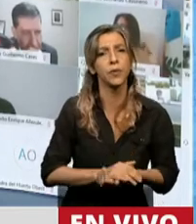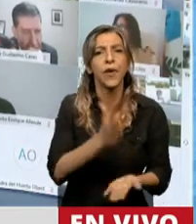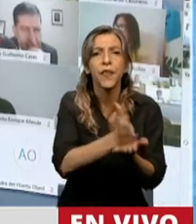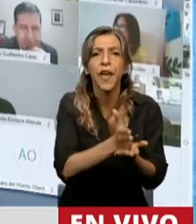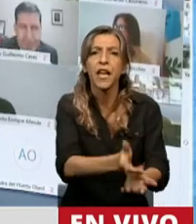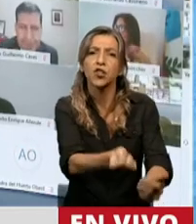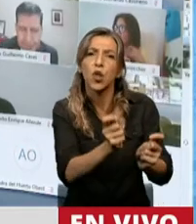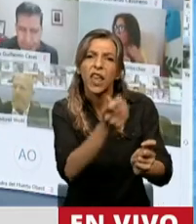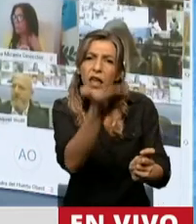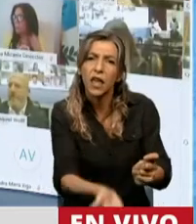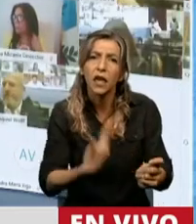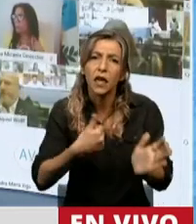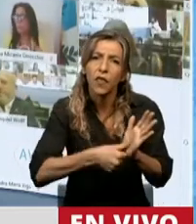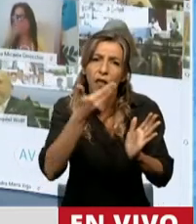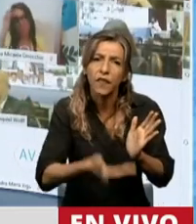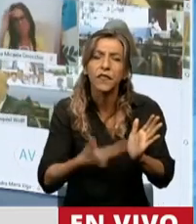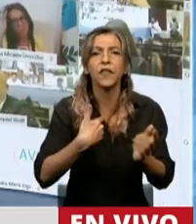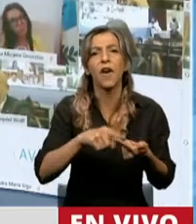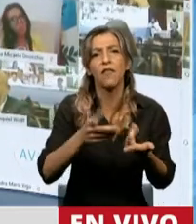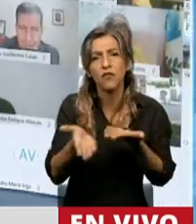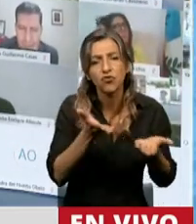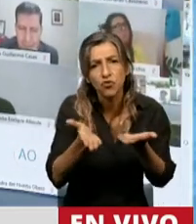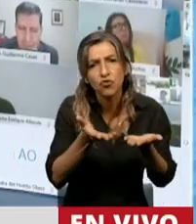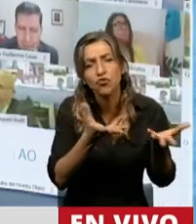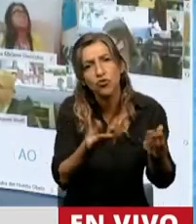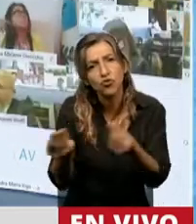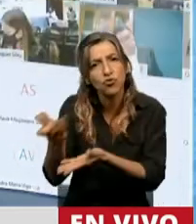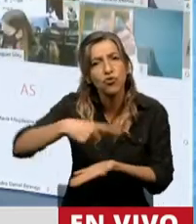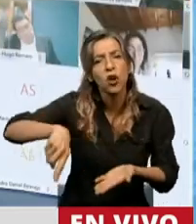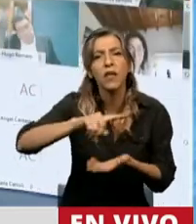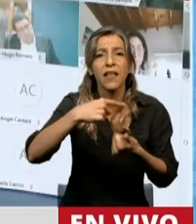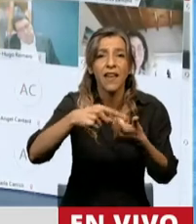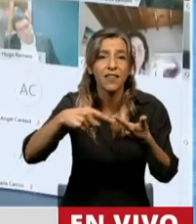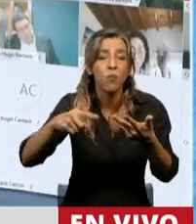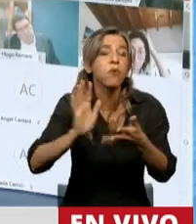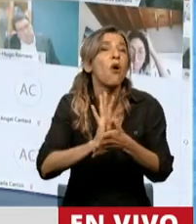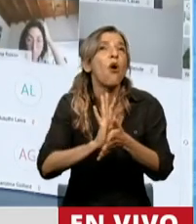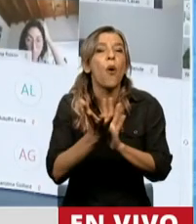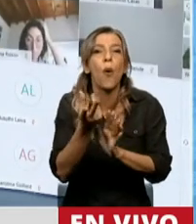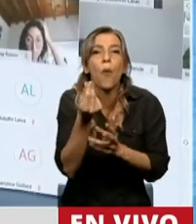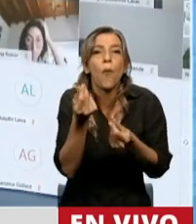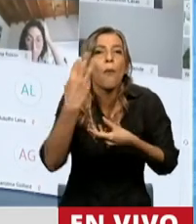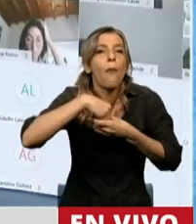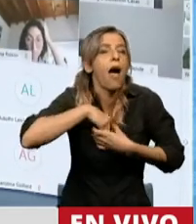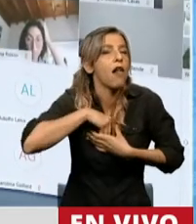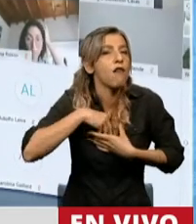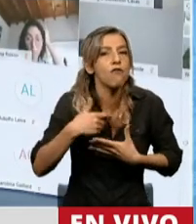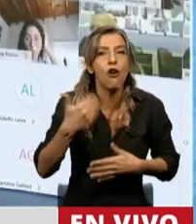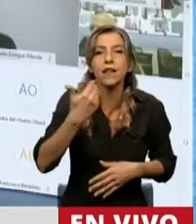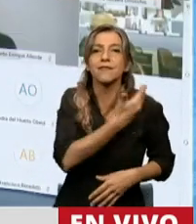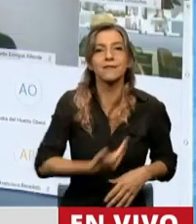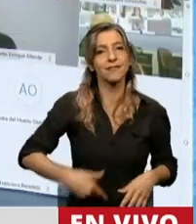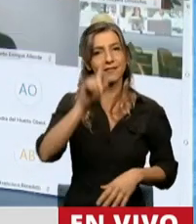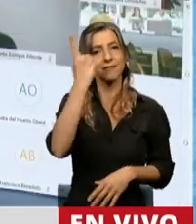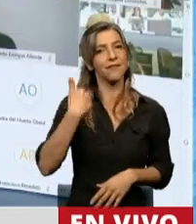saber quién es, su identidad, la solidaridad. Son todos valores del pueblo y del Estado argentino que nos marcan